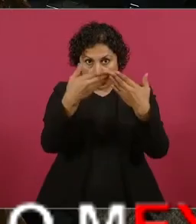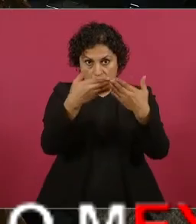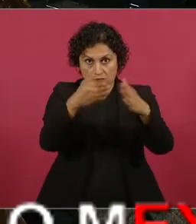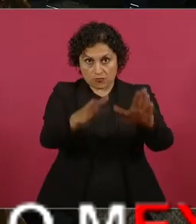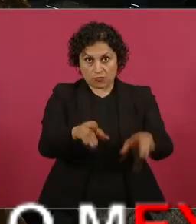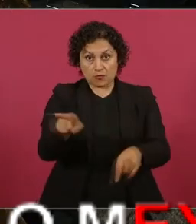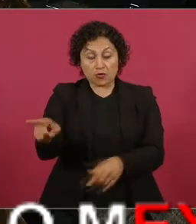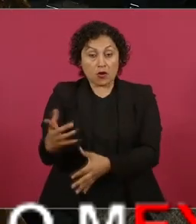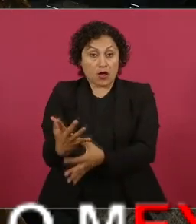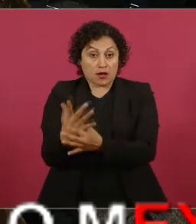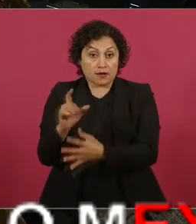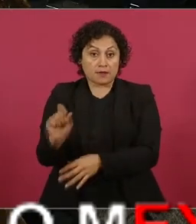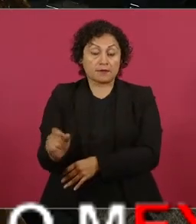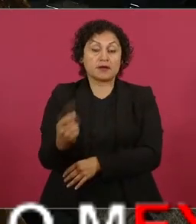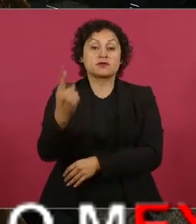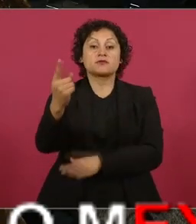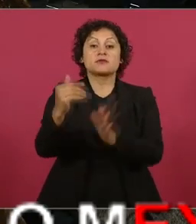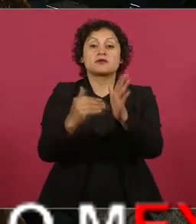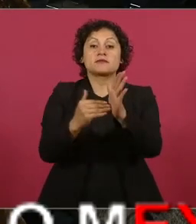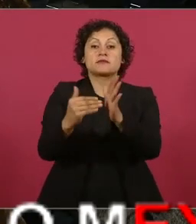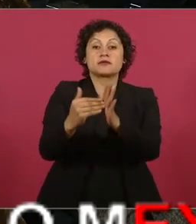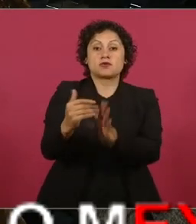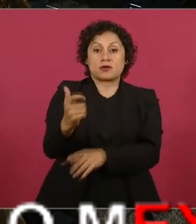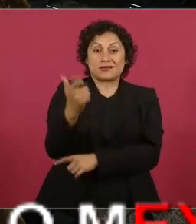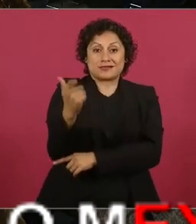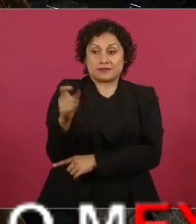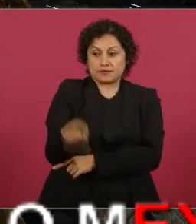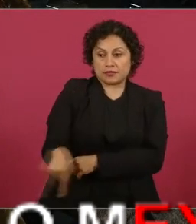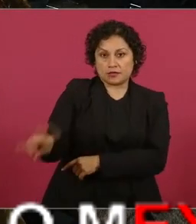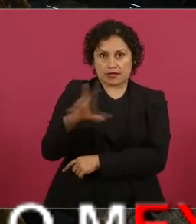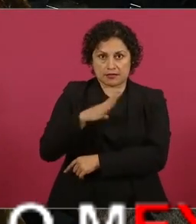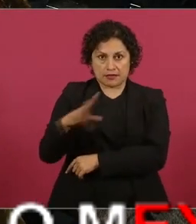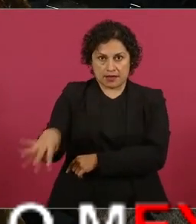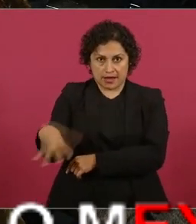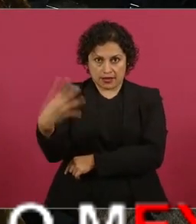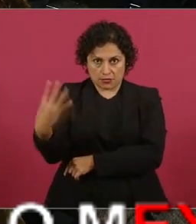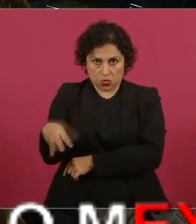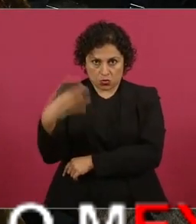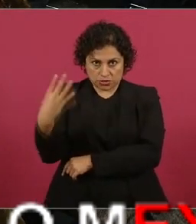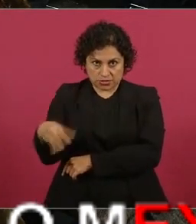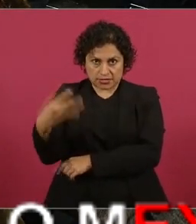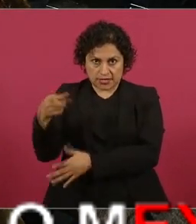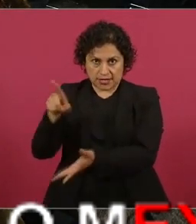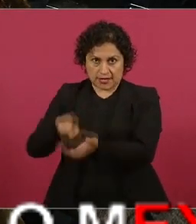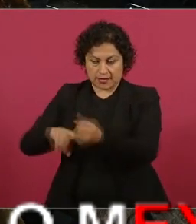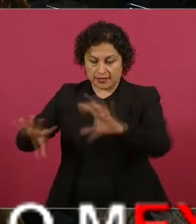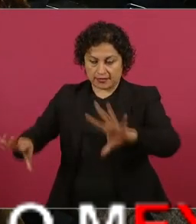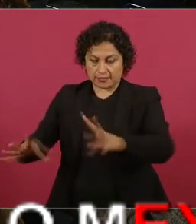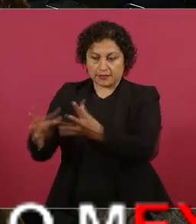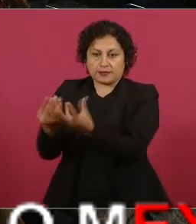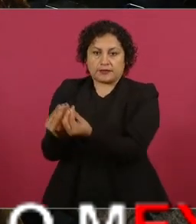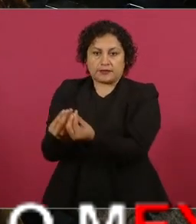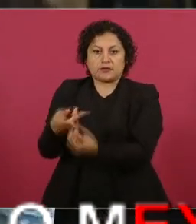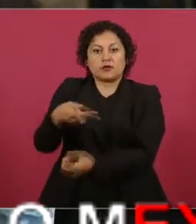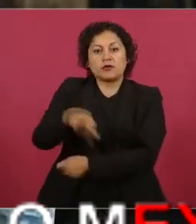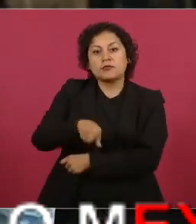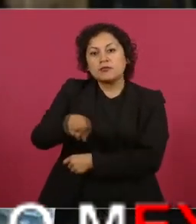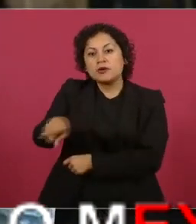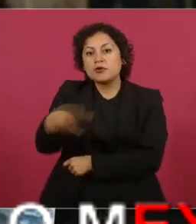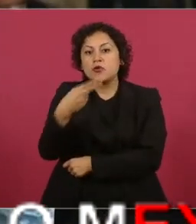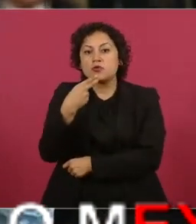de pesos que tienen en los 14 fideicomisos, sólo se usan el 4.6,